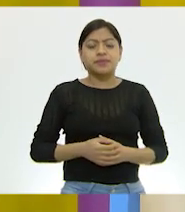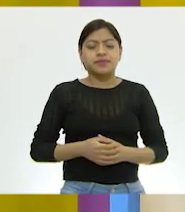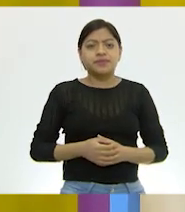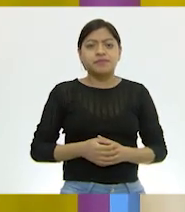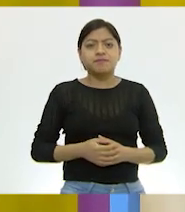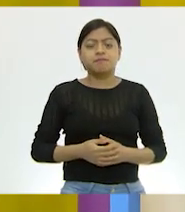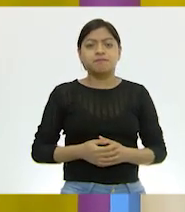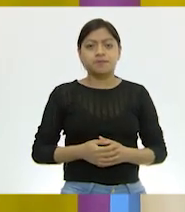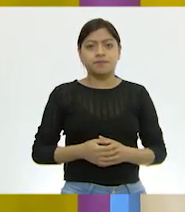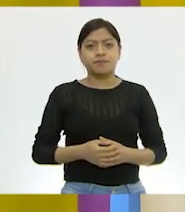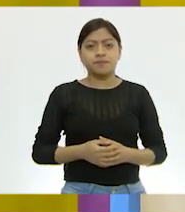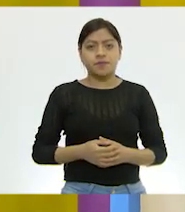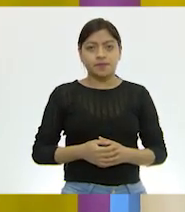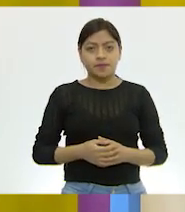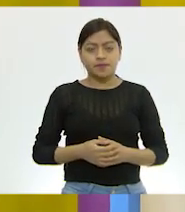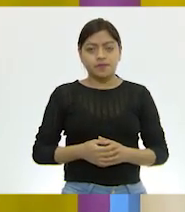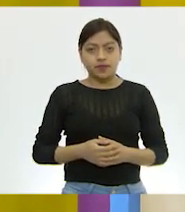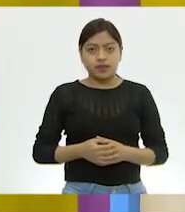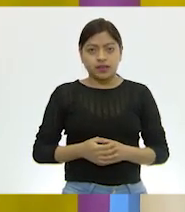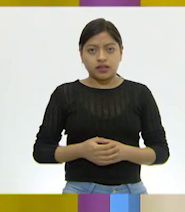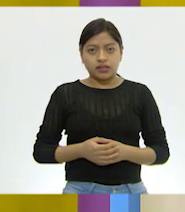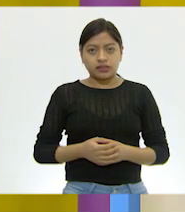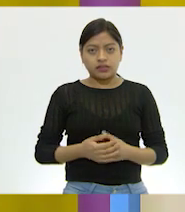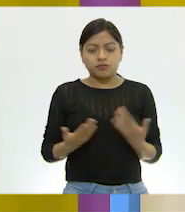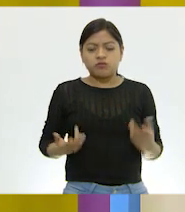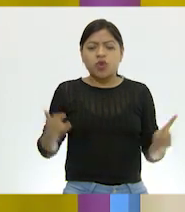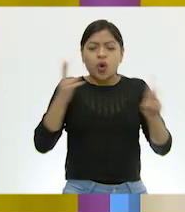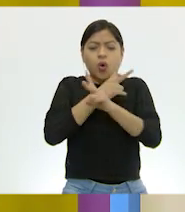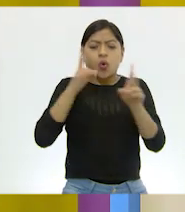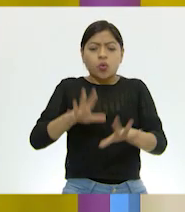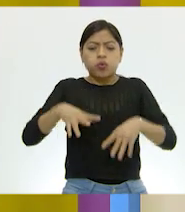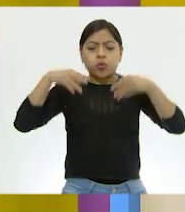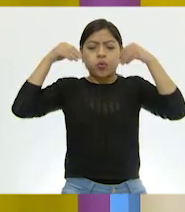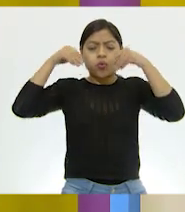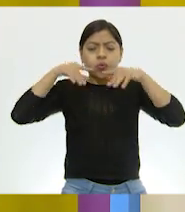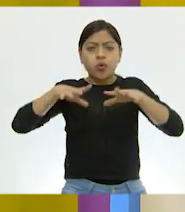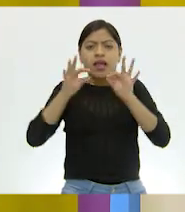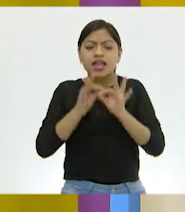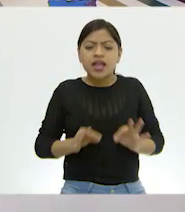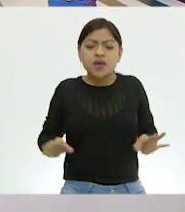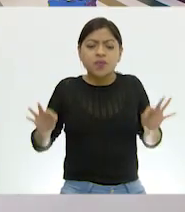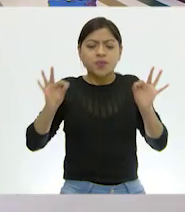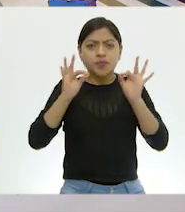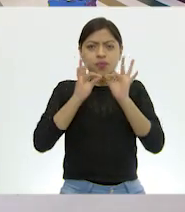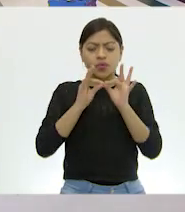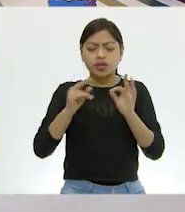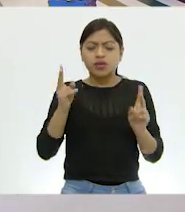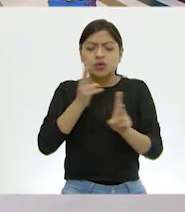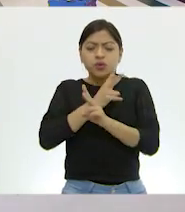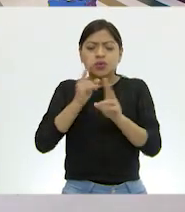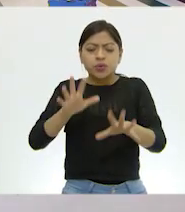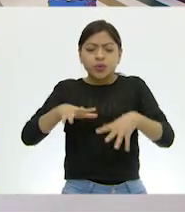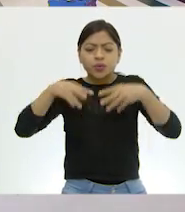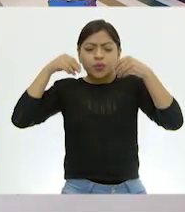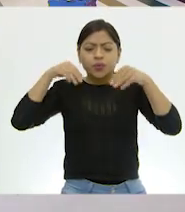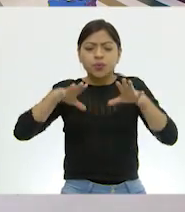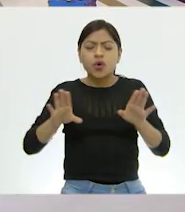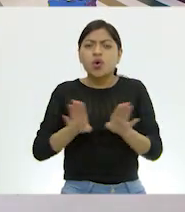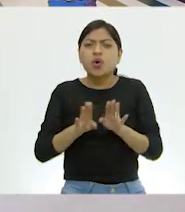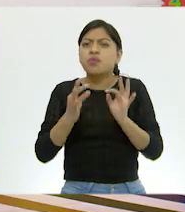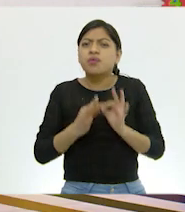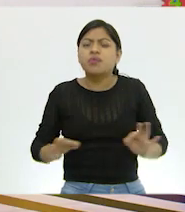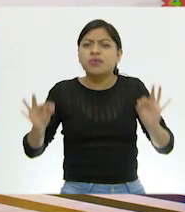es ¿por qué es importante aprender sobre la respiración? ¿Por qué es importante aprender sobre la